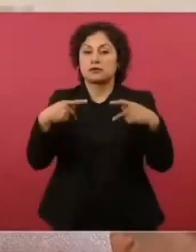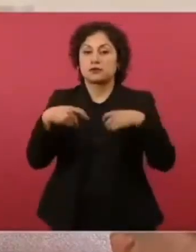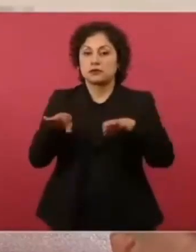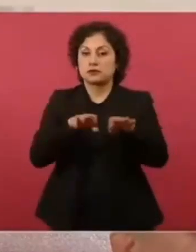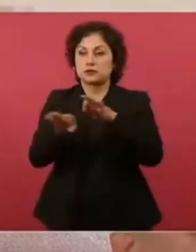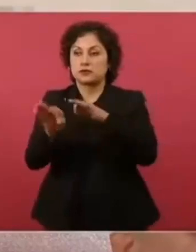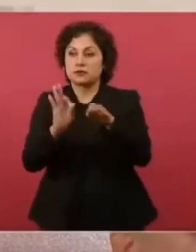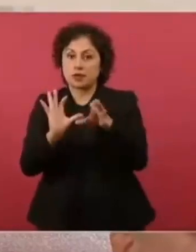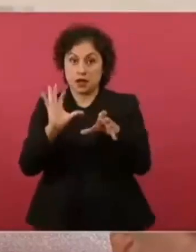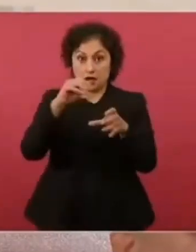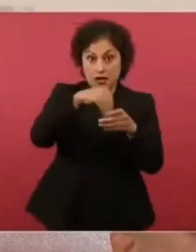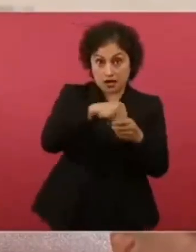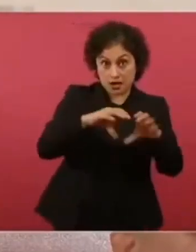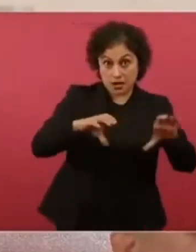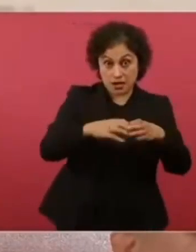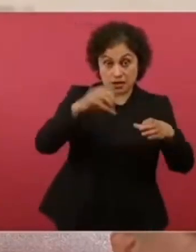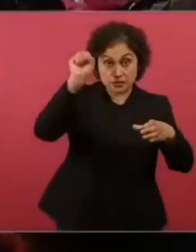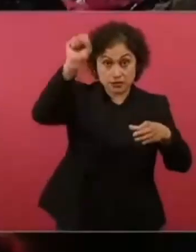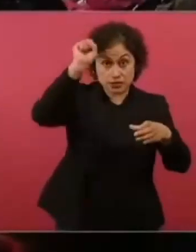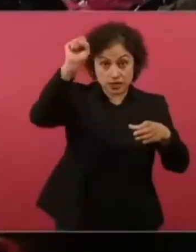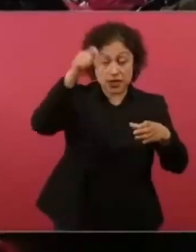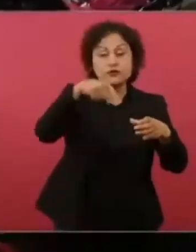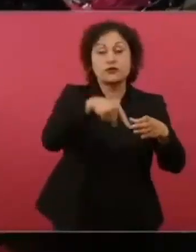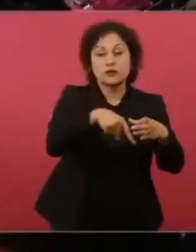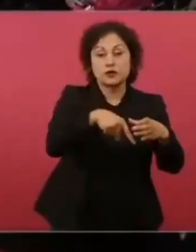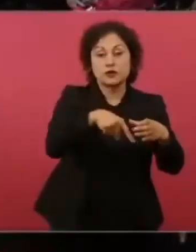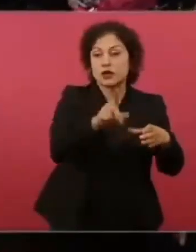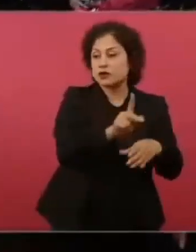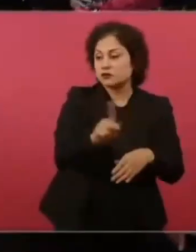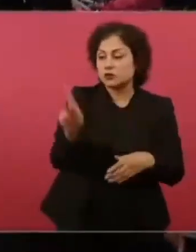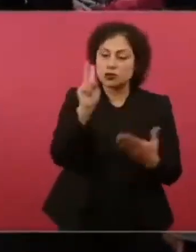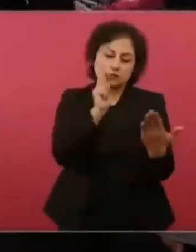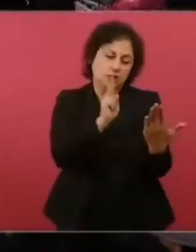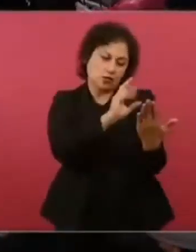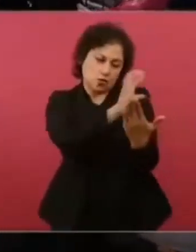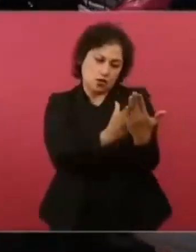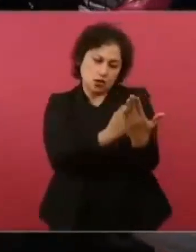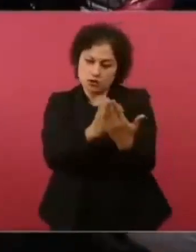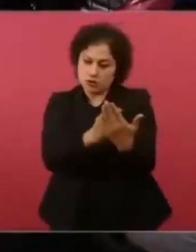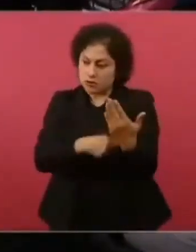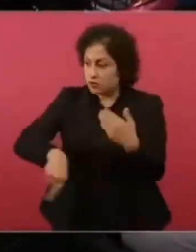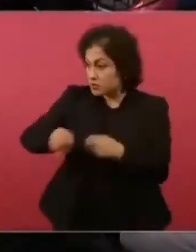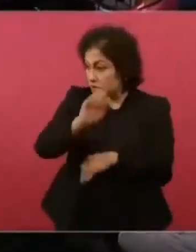los contratos. Antes los dirigentes